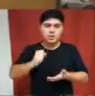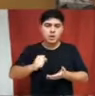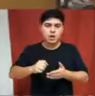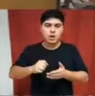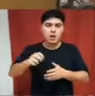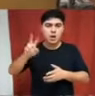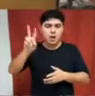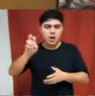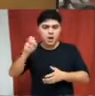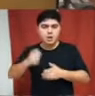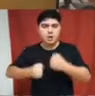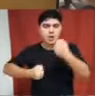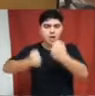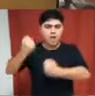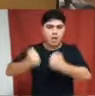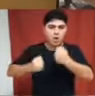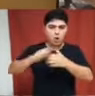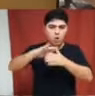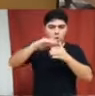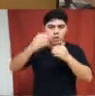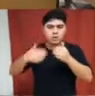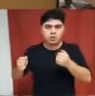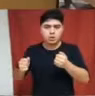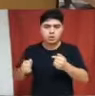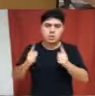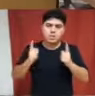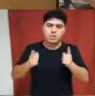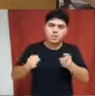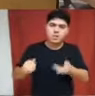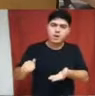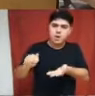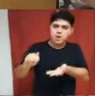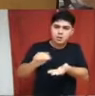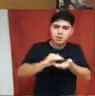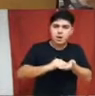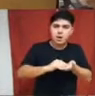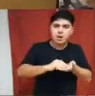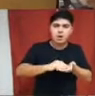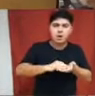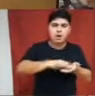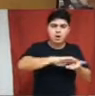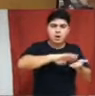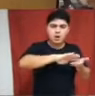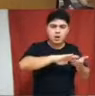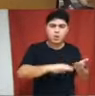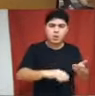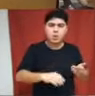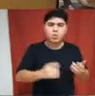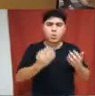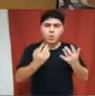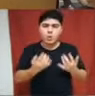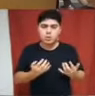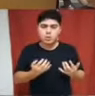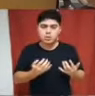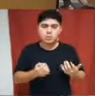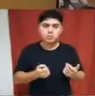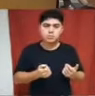cuántos recursos se erogan por mes para nuestra